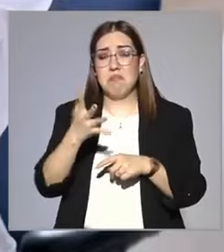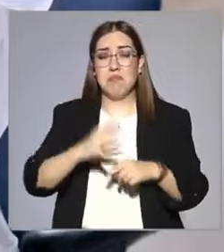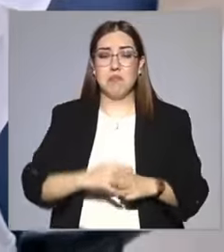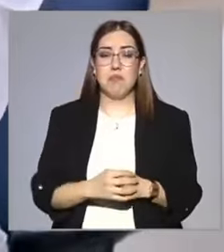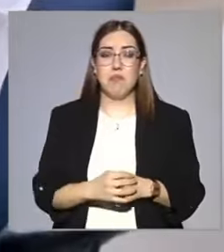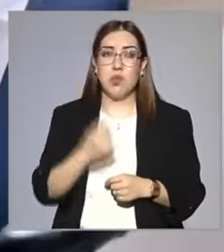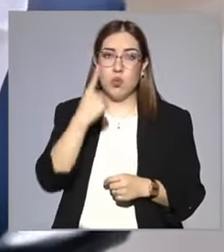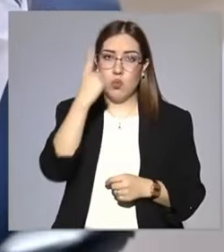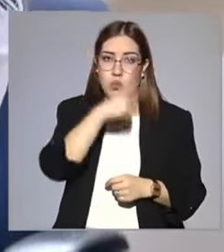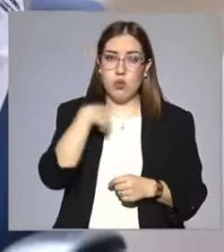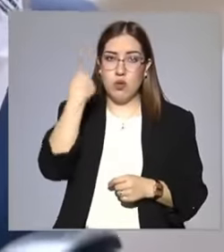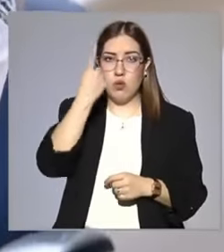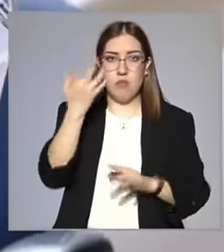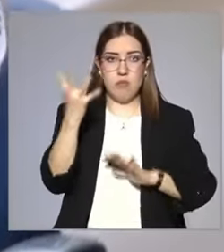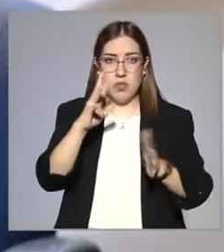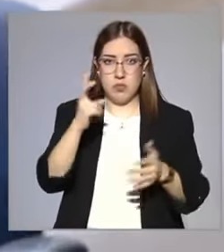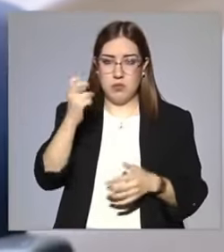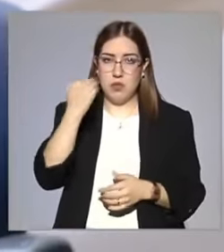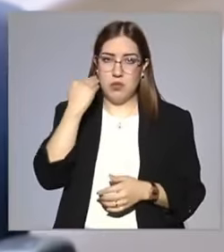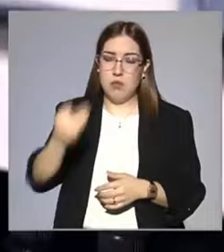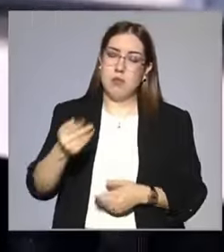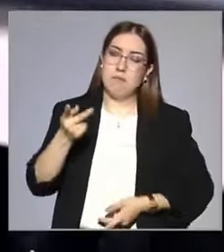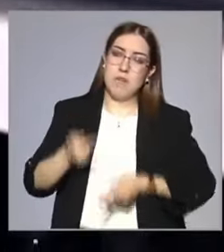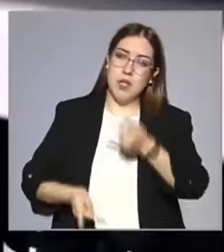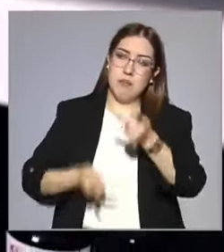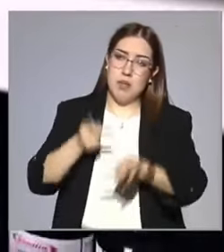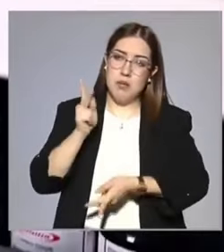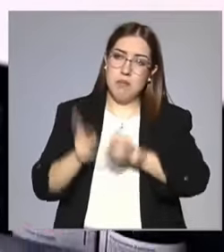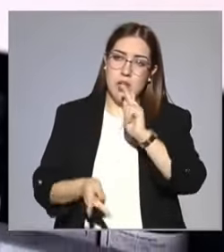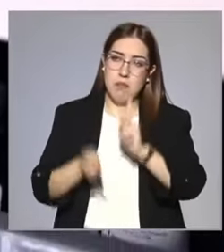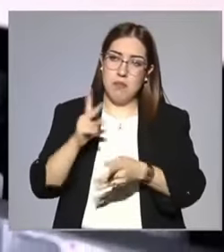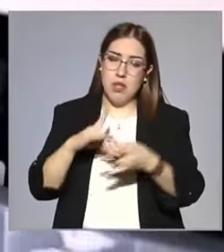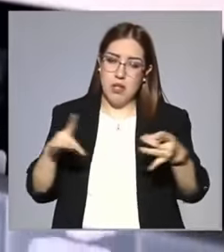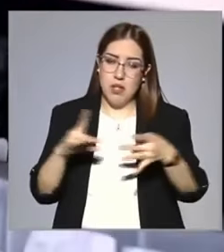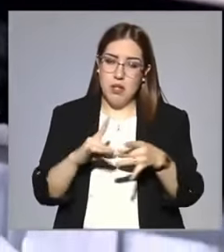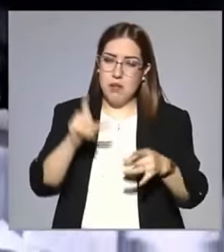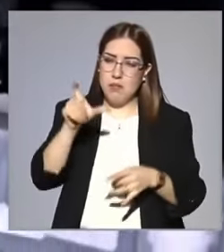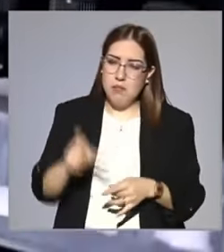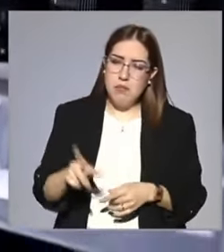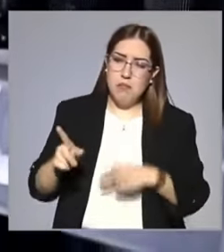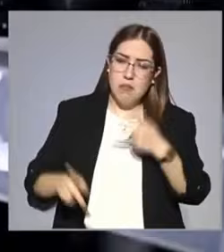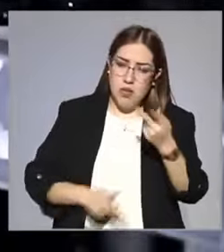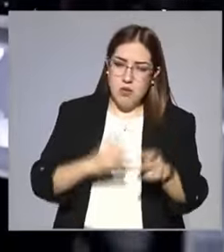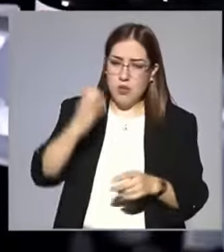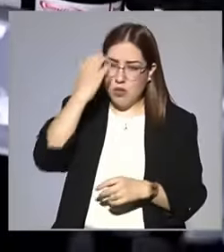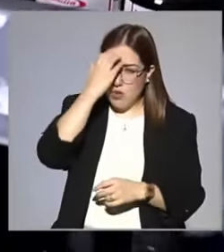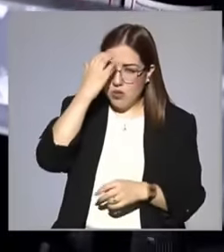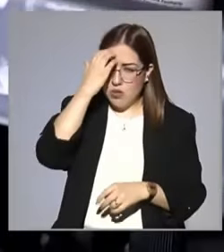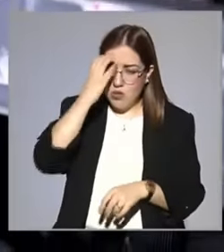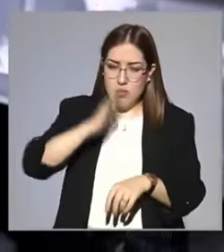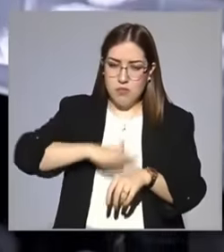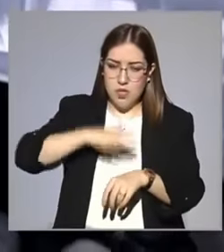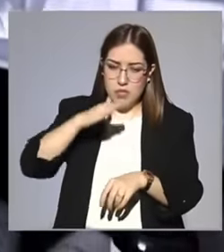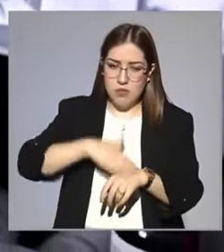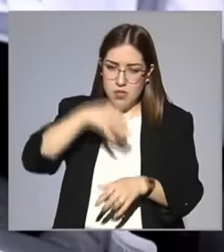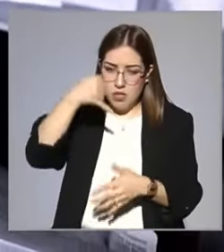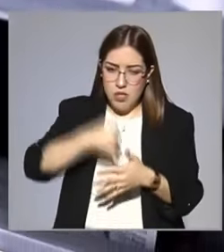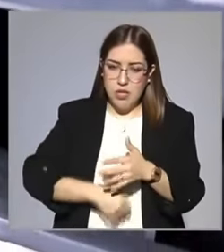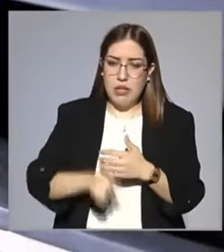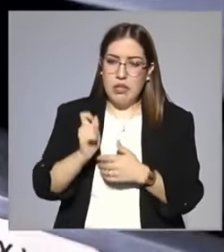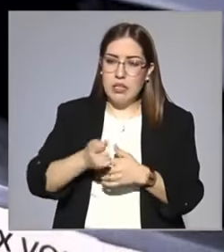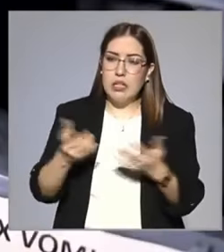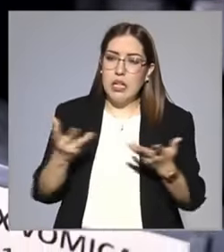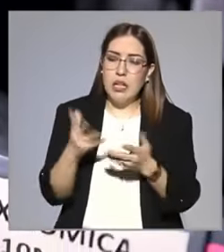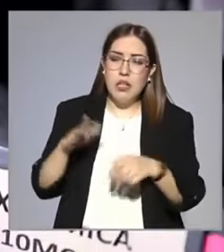más o menos una hora en promedio, porque abordamos mucho del paciente y lo queremos conocer a fondo para ver qué es lo que